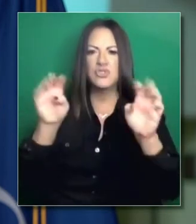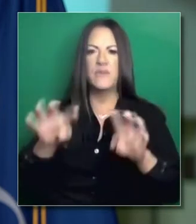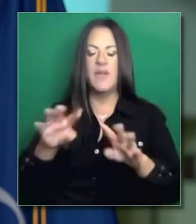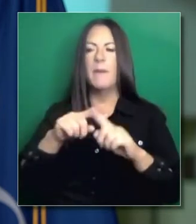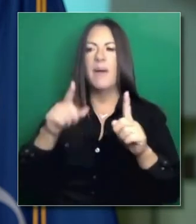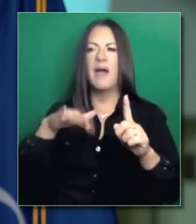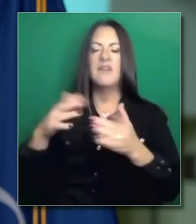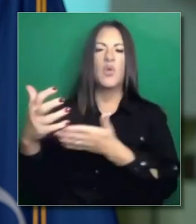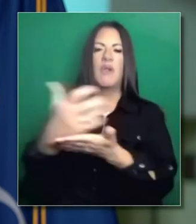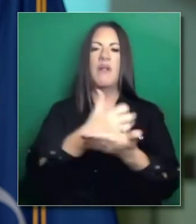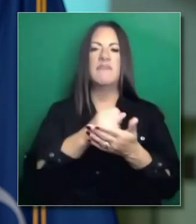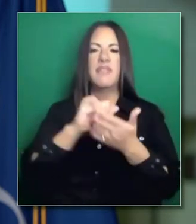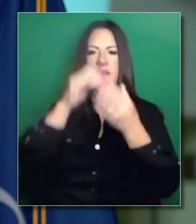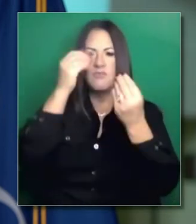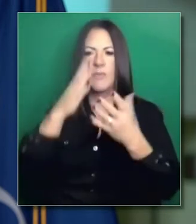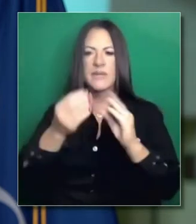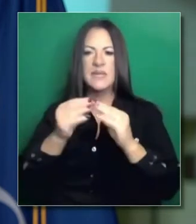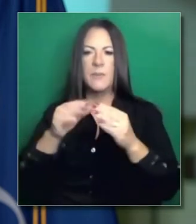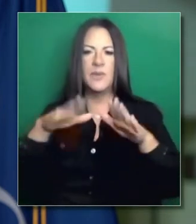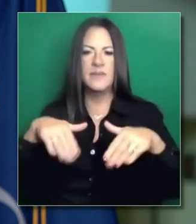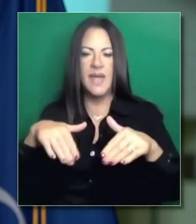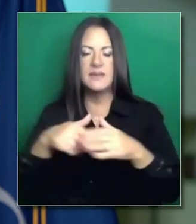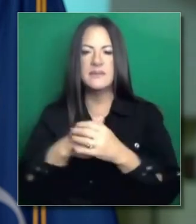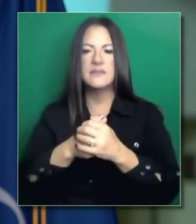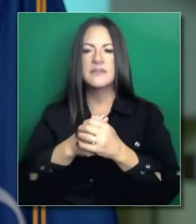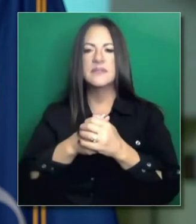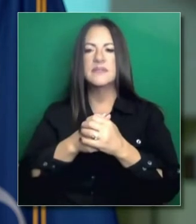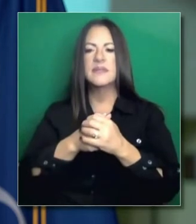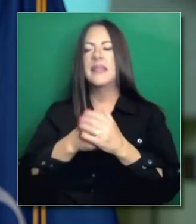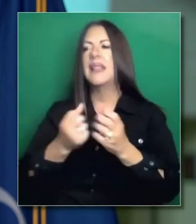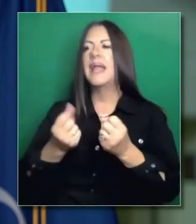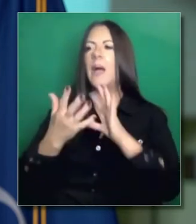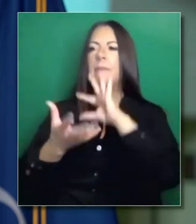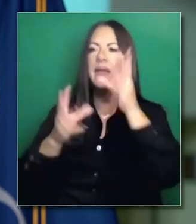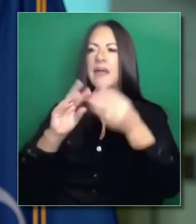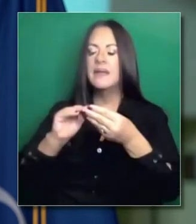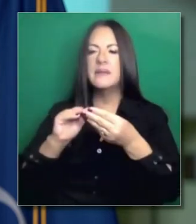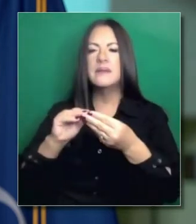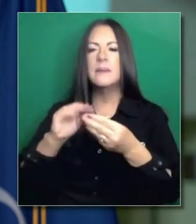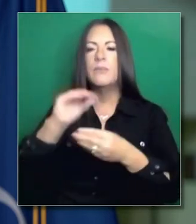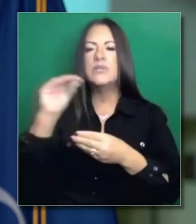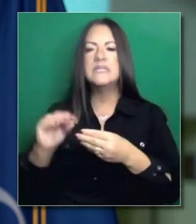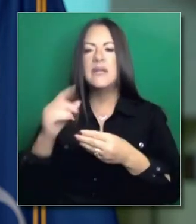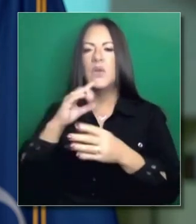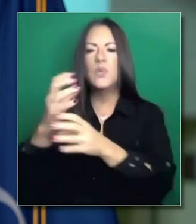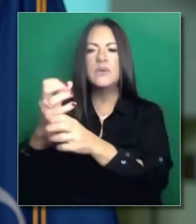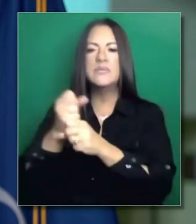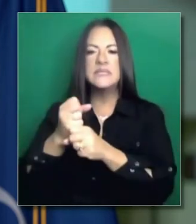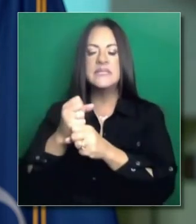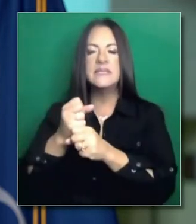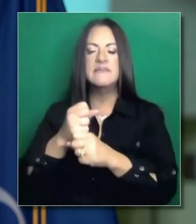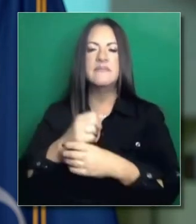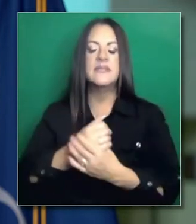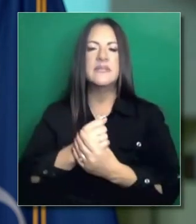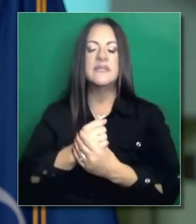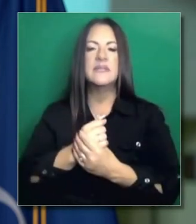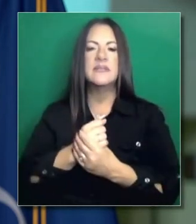Pero. Por los días. Feriados. Hubo. Ese retraso. Pero cuando lo tenga. Seguramente. Lo compartiré. Con ustedes.